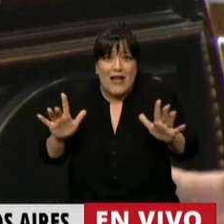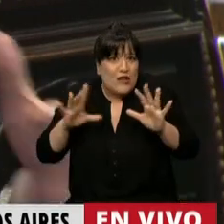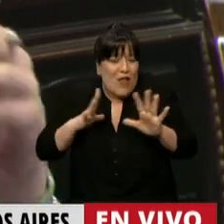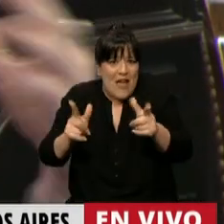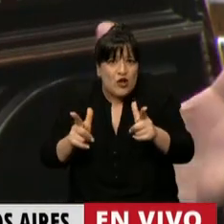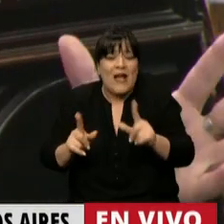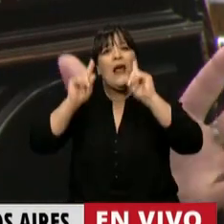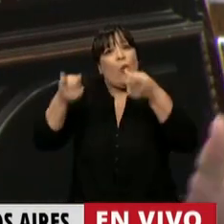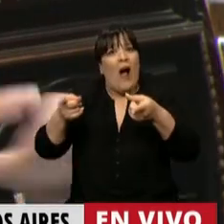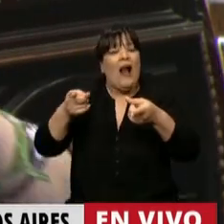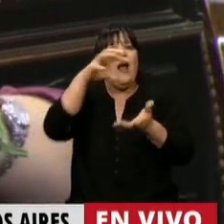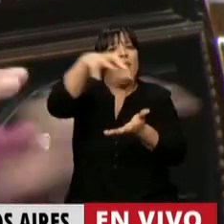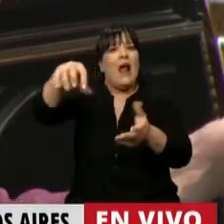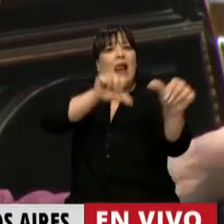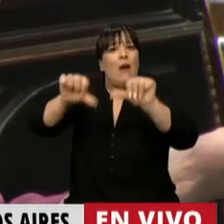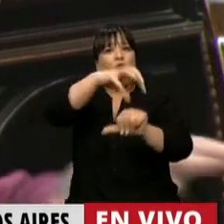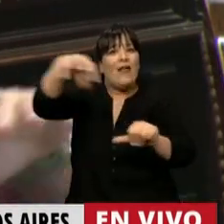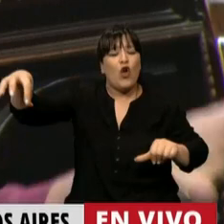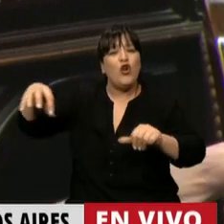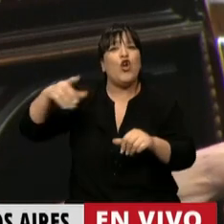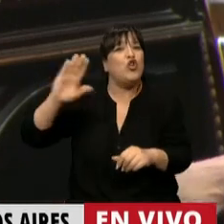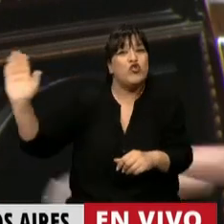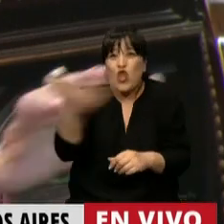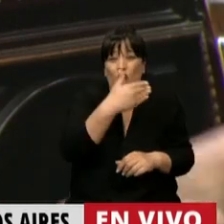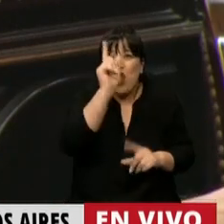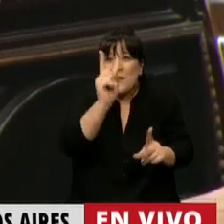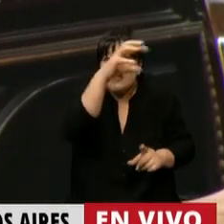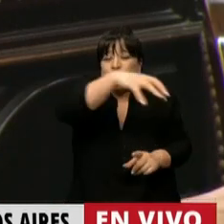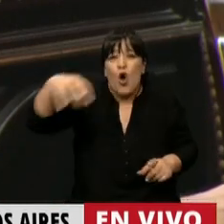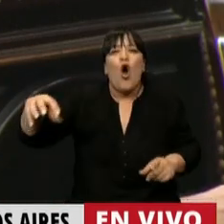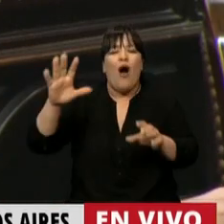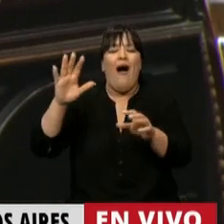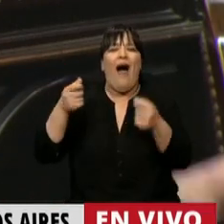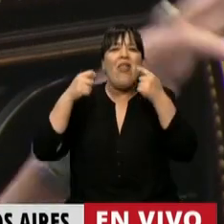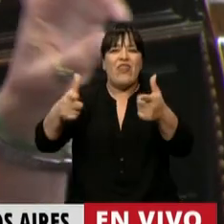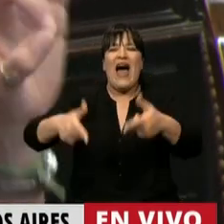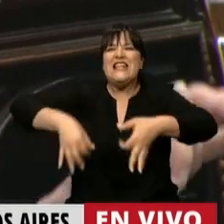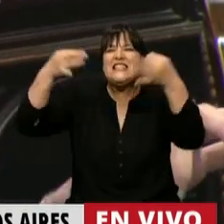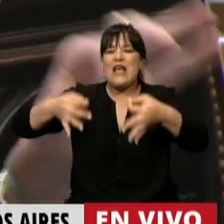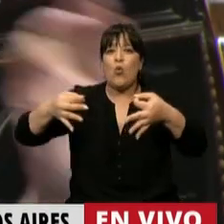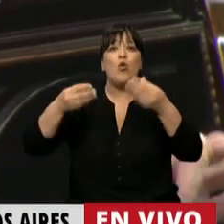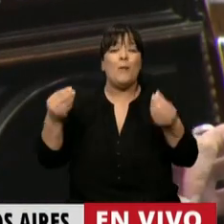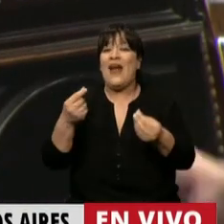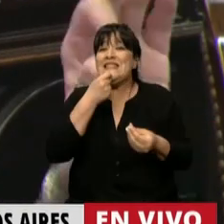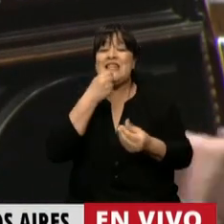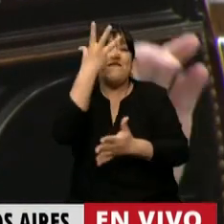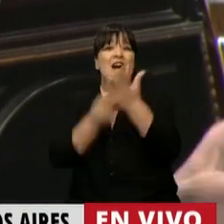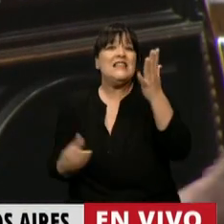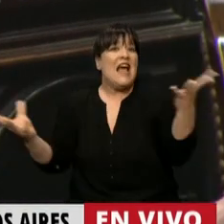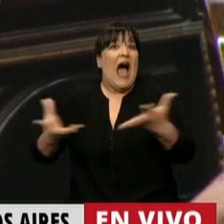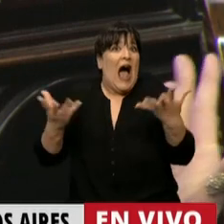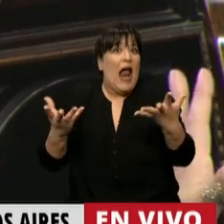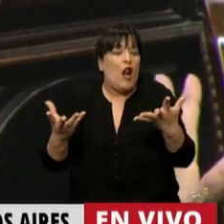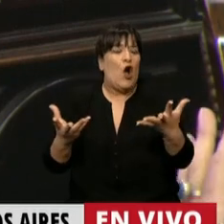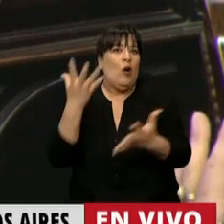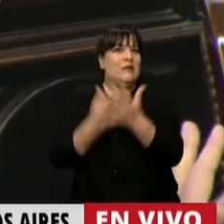laboratorios se están garantizando todos, todos los reaseguros para que si algo les falla no tengan